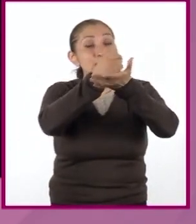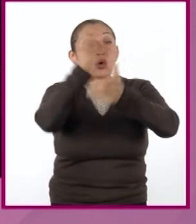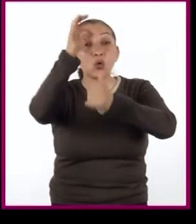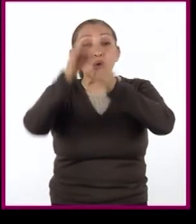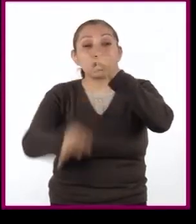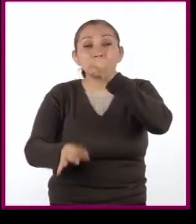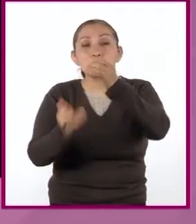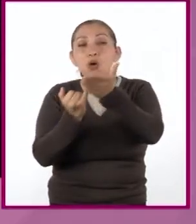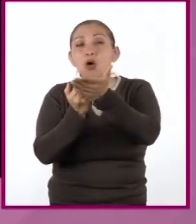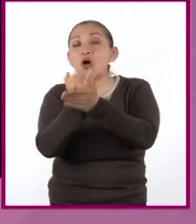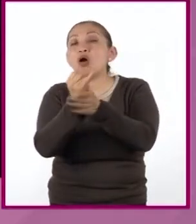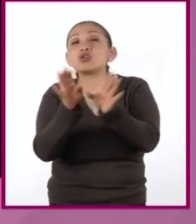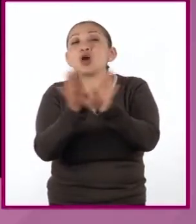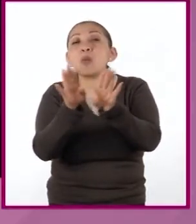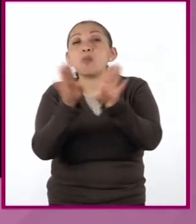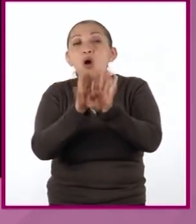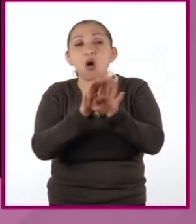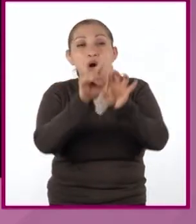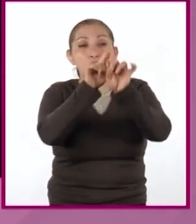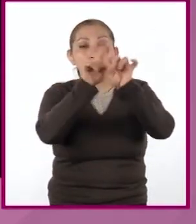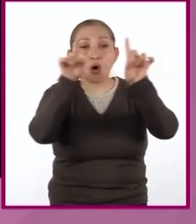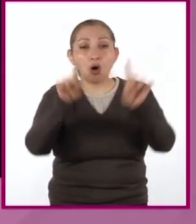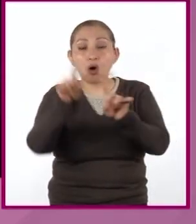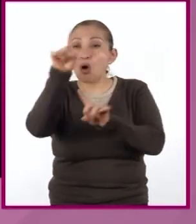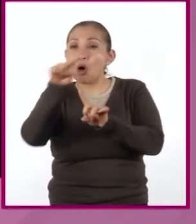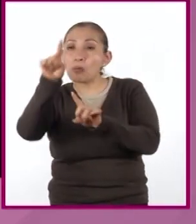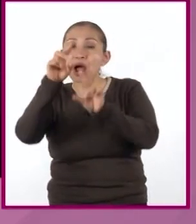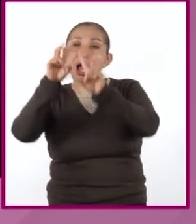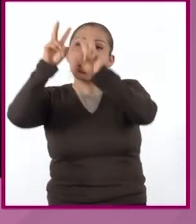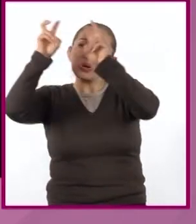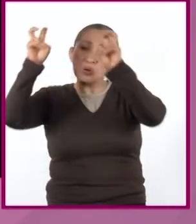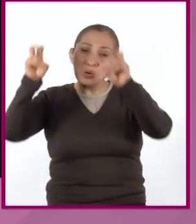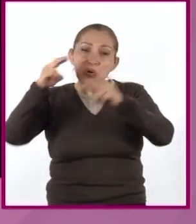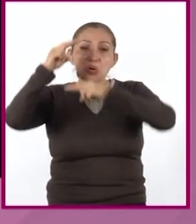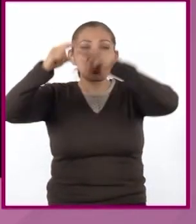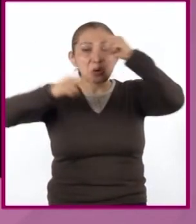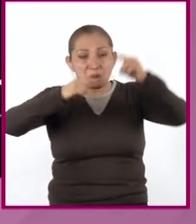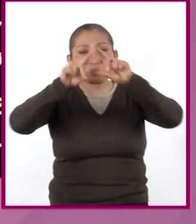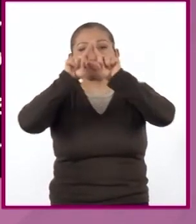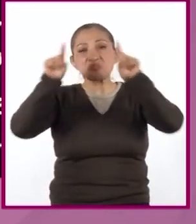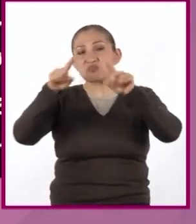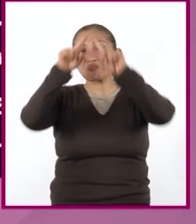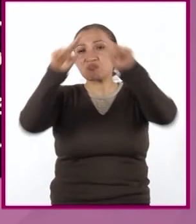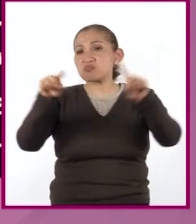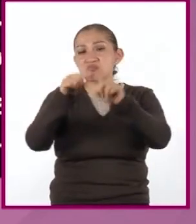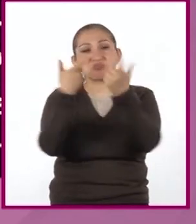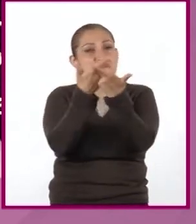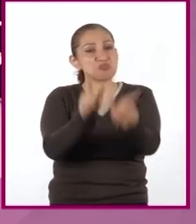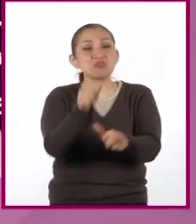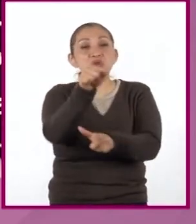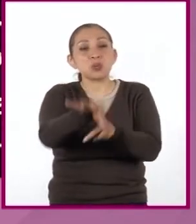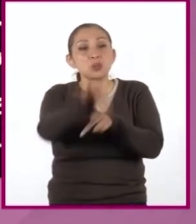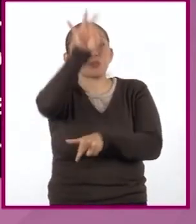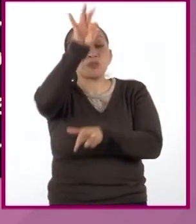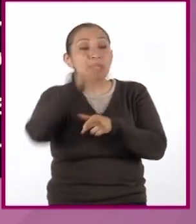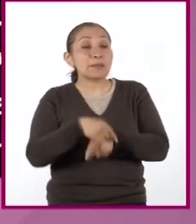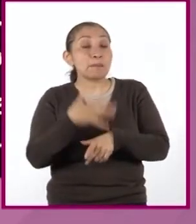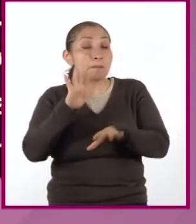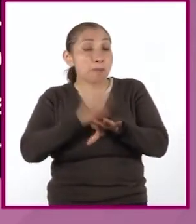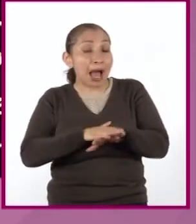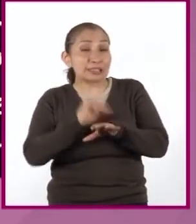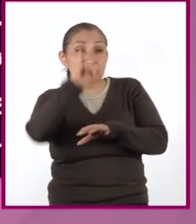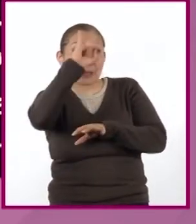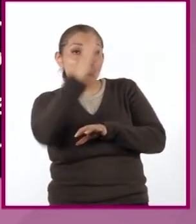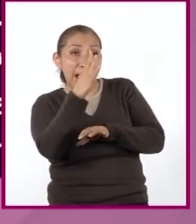y definimos la forma del nodo, óvalos, nubes, rectángulos, etc. Y para que sepa más rico, utilizamos